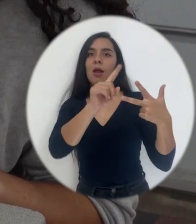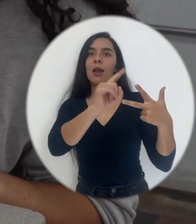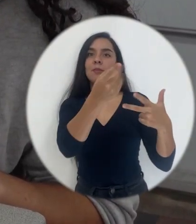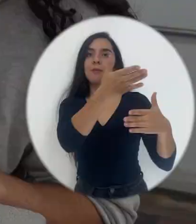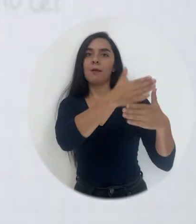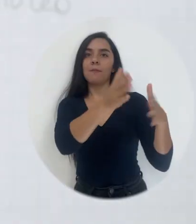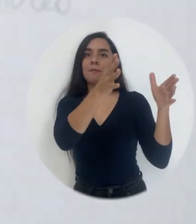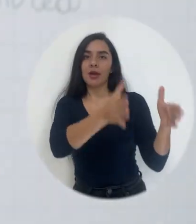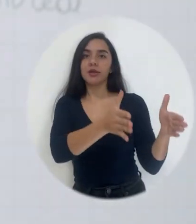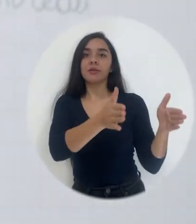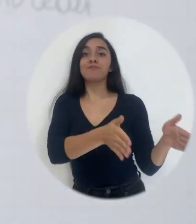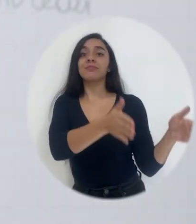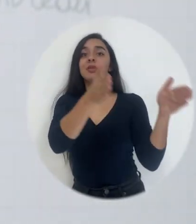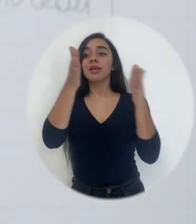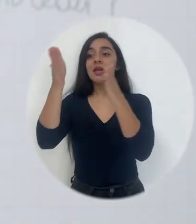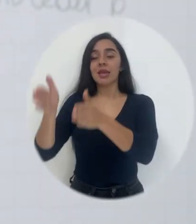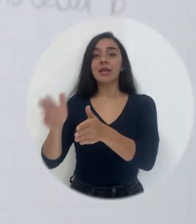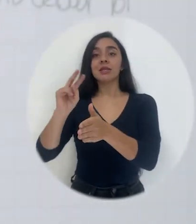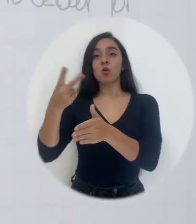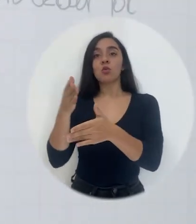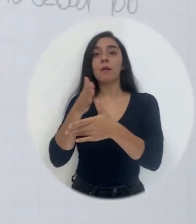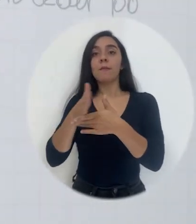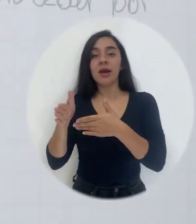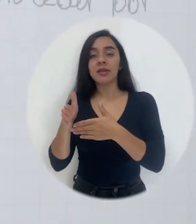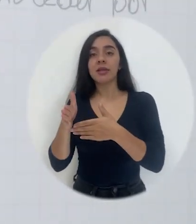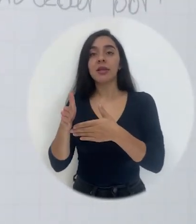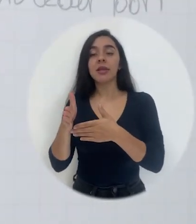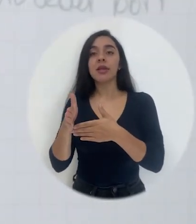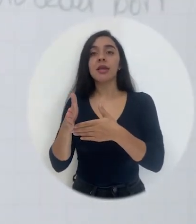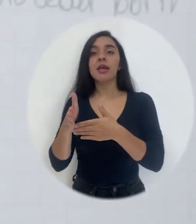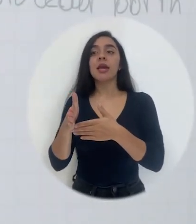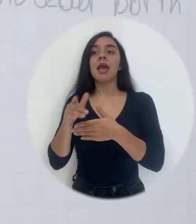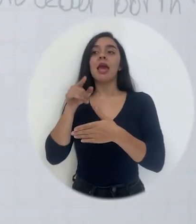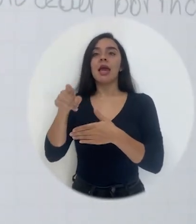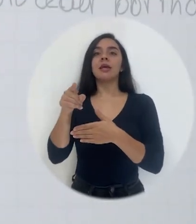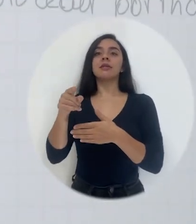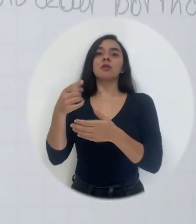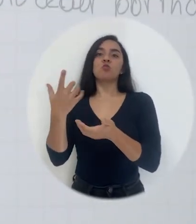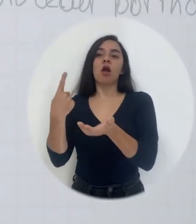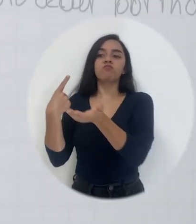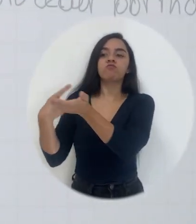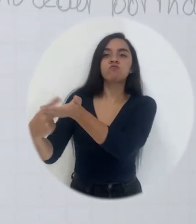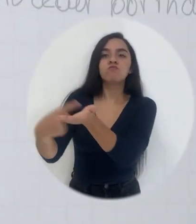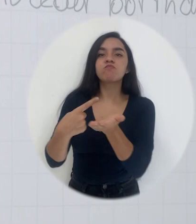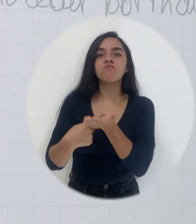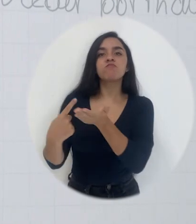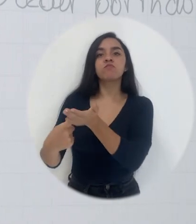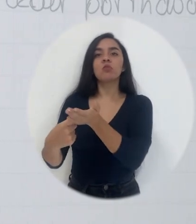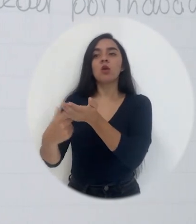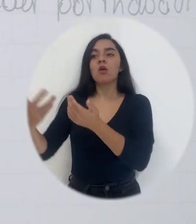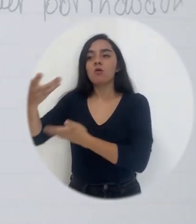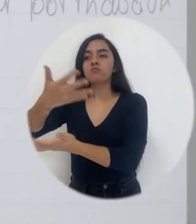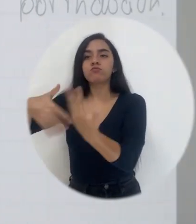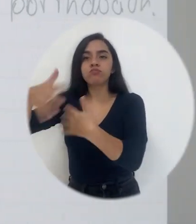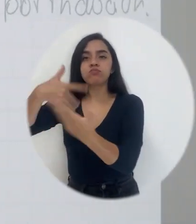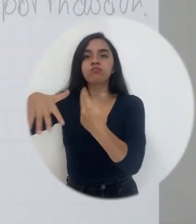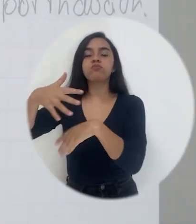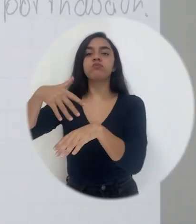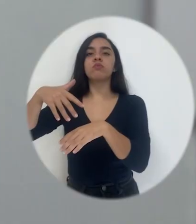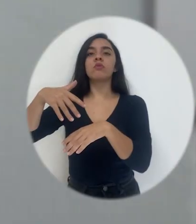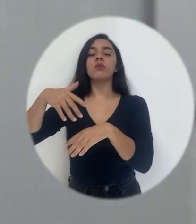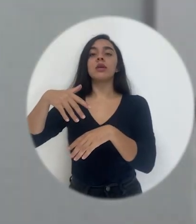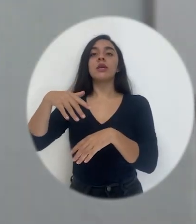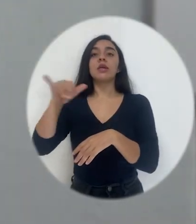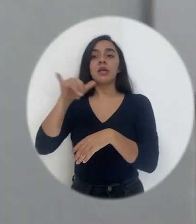Y después, donde se hace entonces una discusión interactiva y comunicativa bastante profunda, y